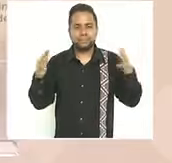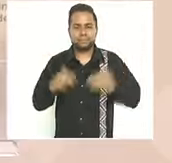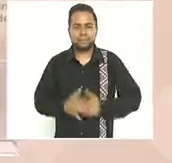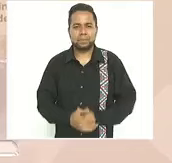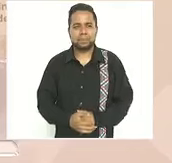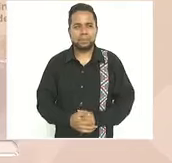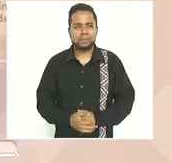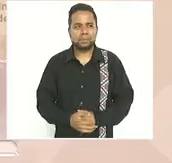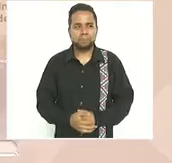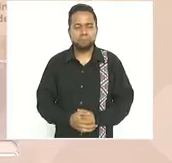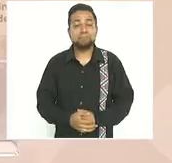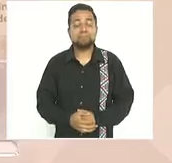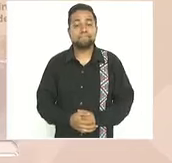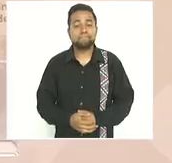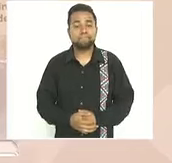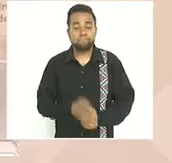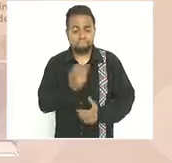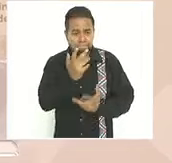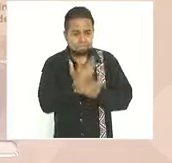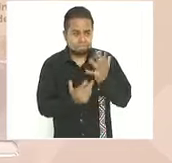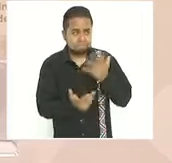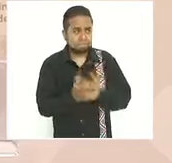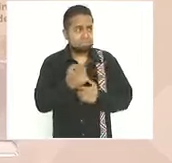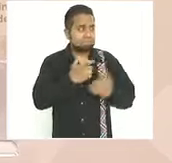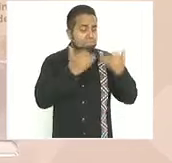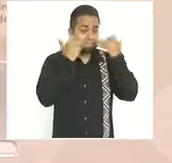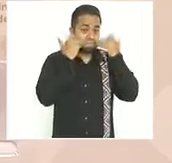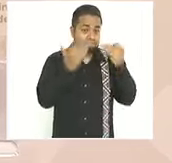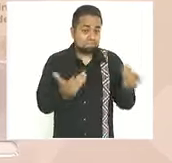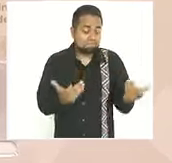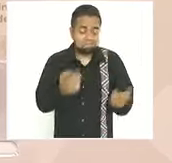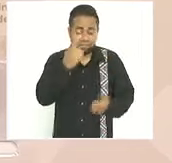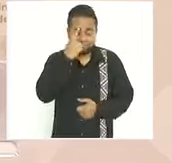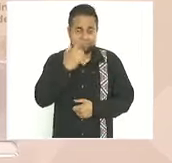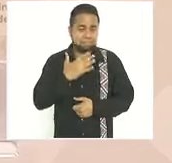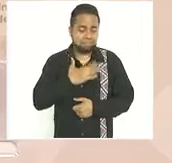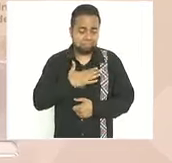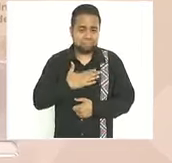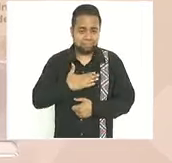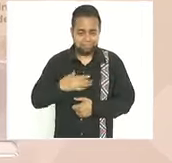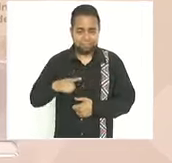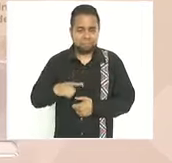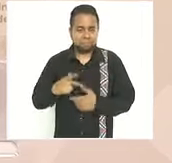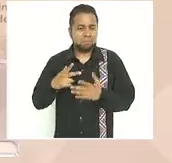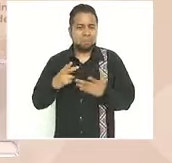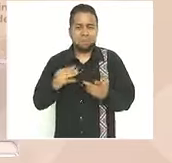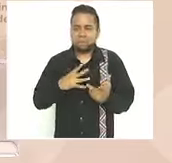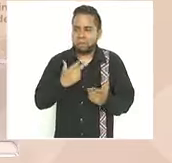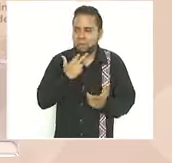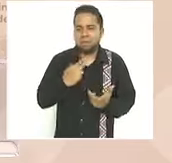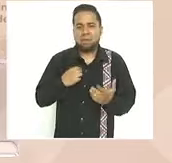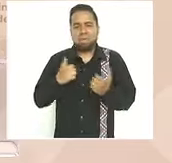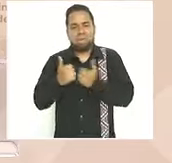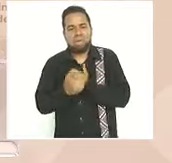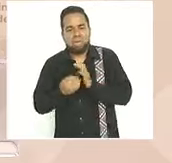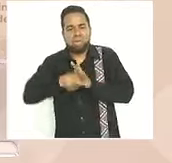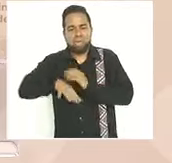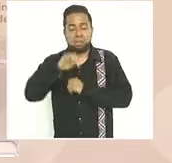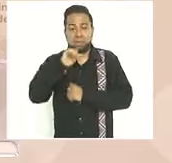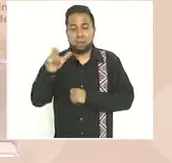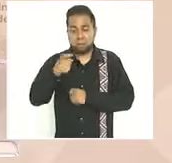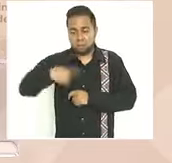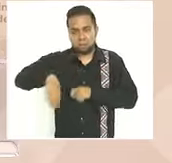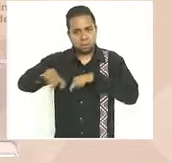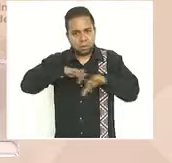mayor estos hechos se demuestra que para nosotros no hay límites ni pretextos cuando se